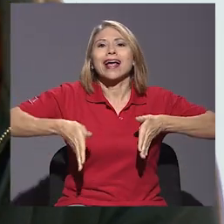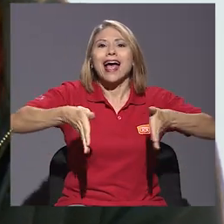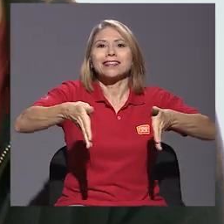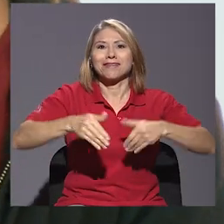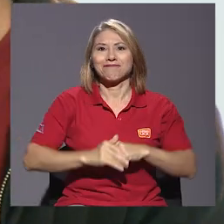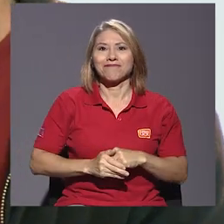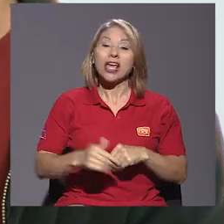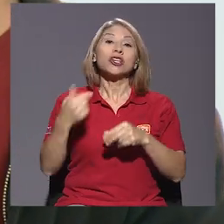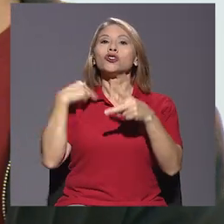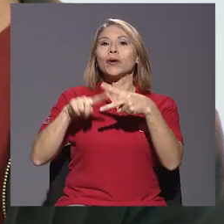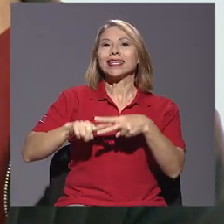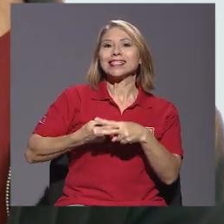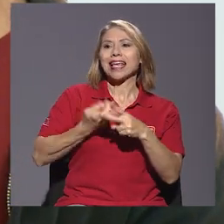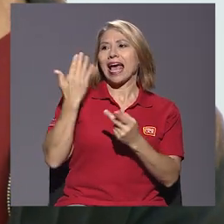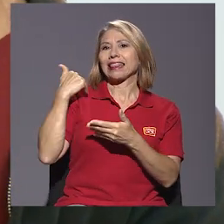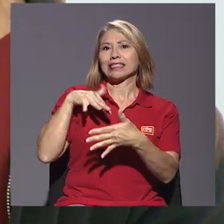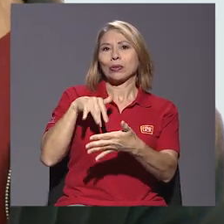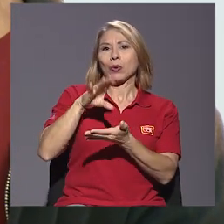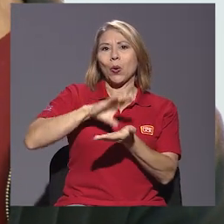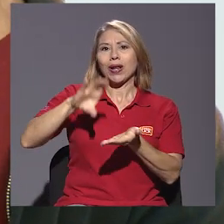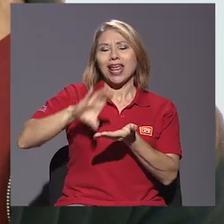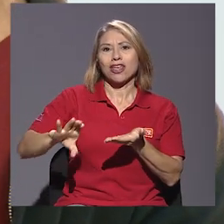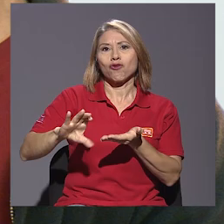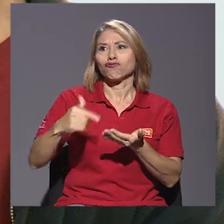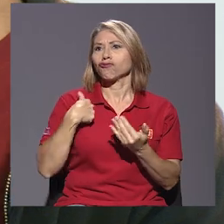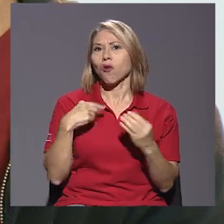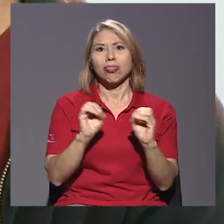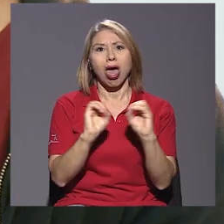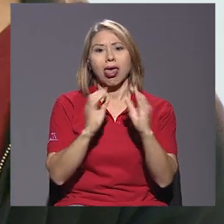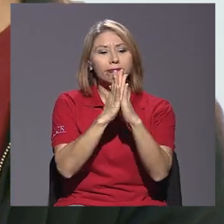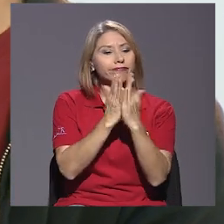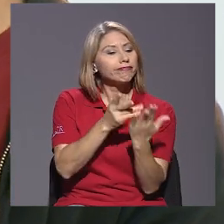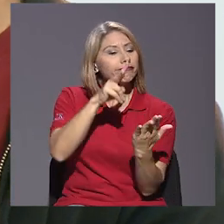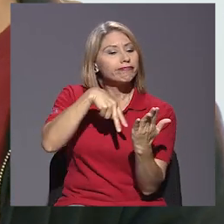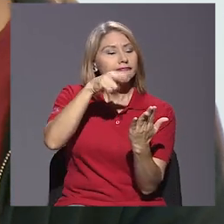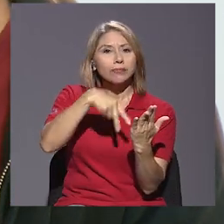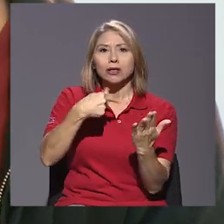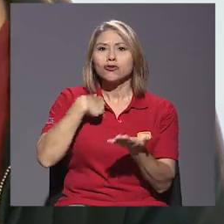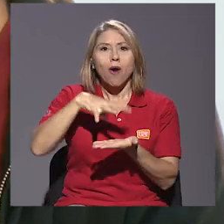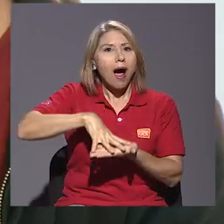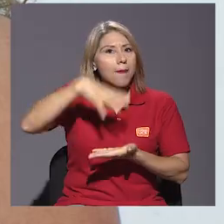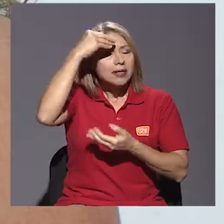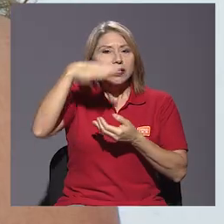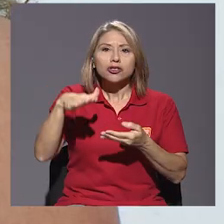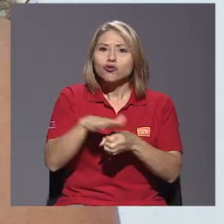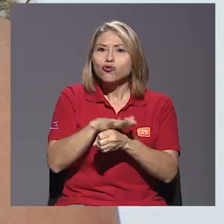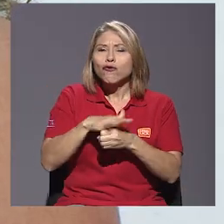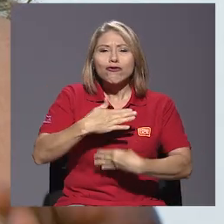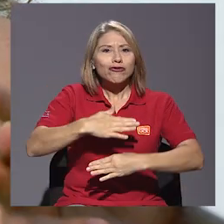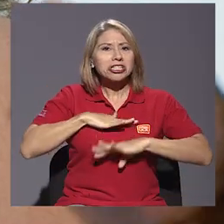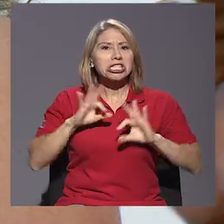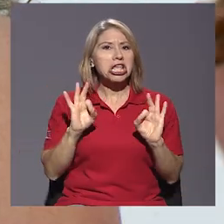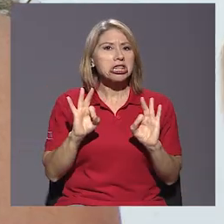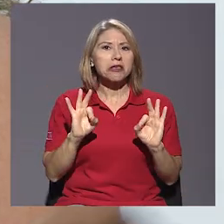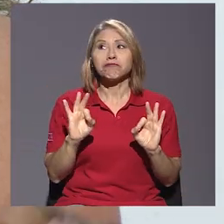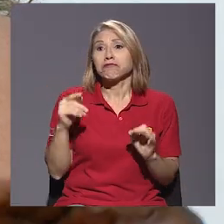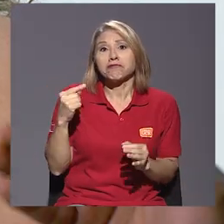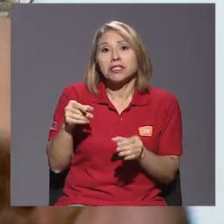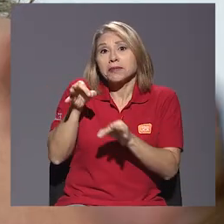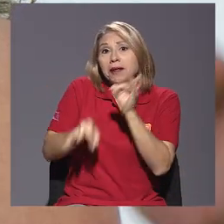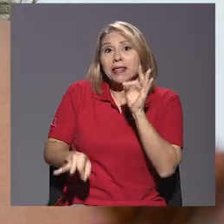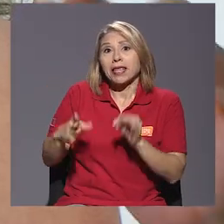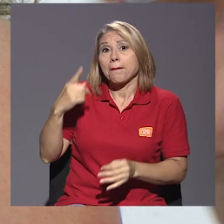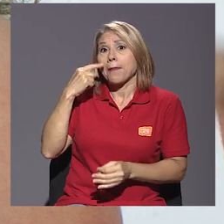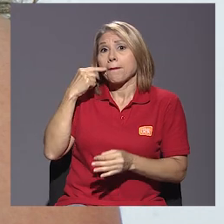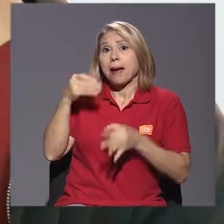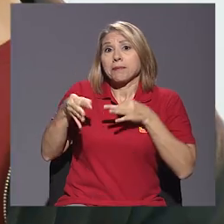Yo inicié en el colegio, no tuve una... textos o aprendí lo suficiente. Simplemente